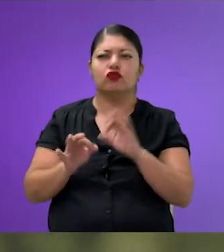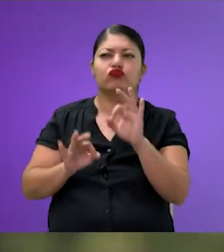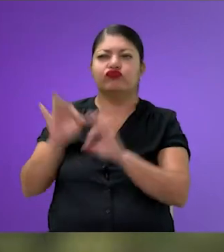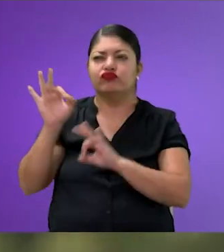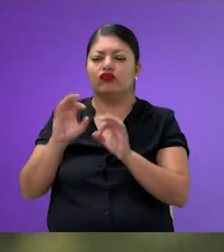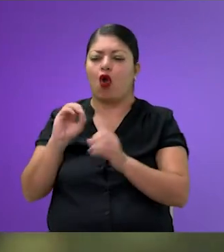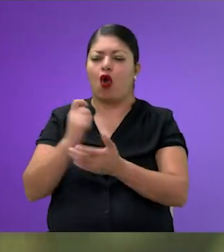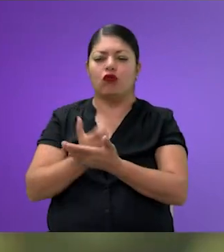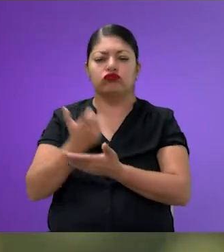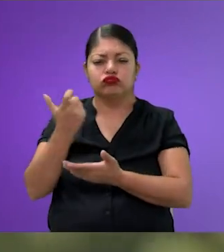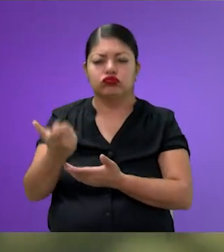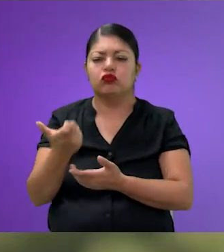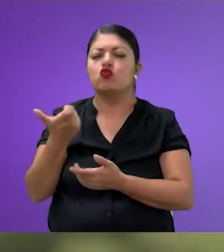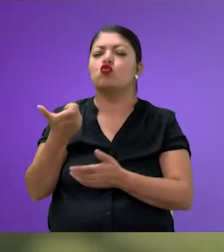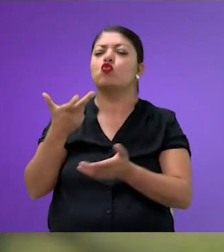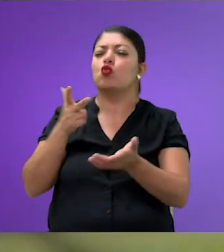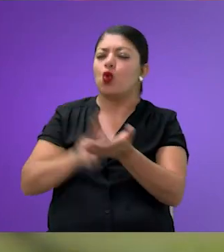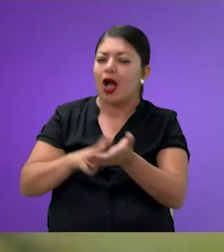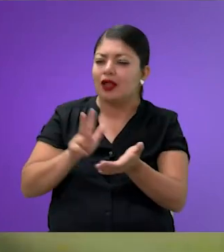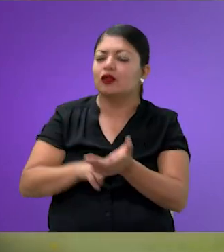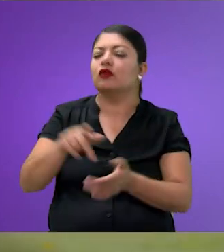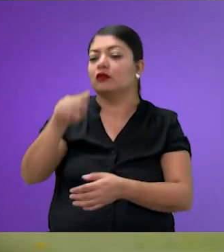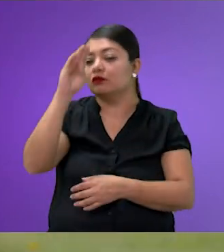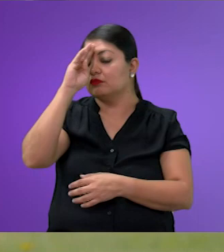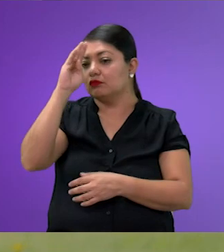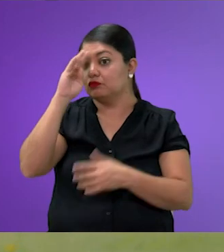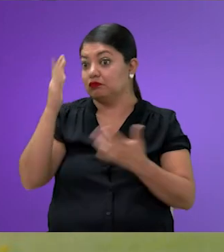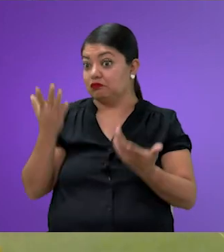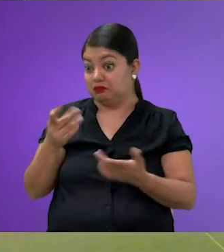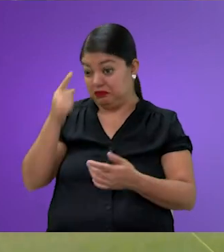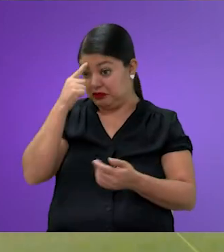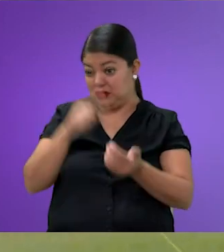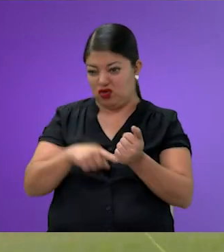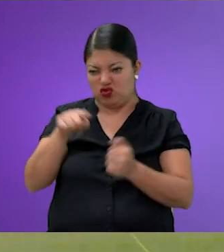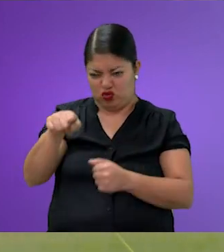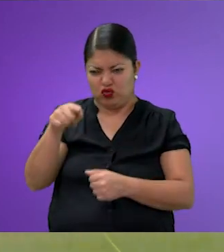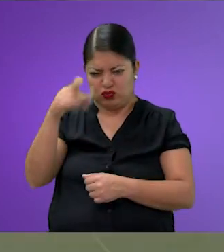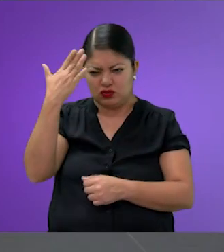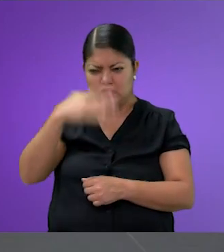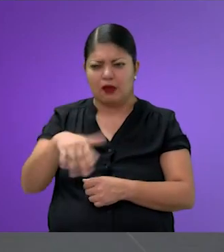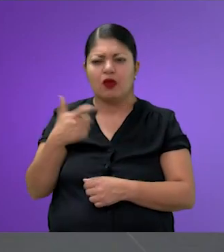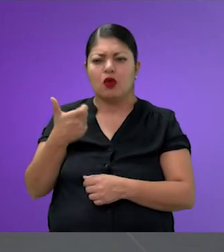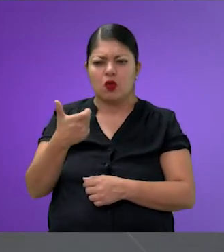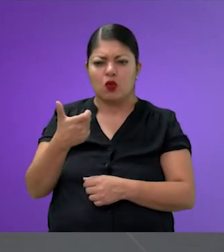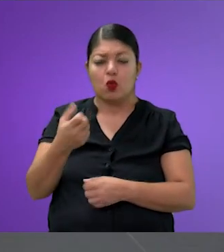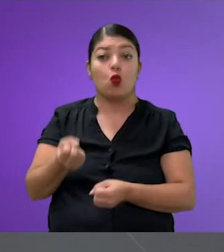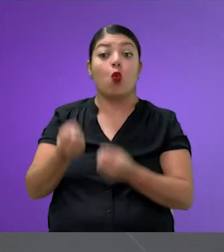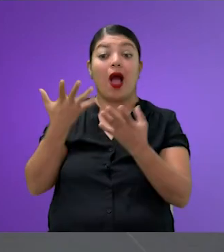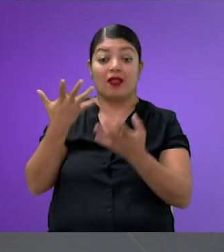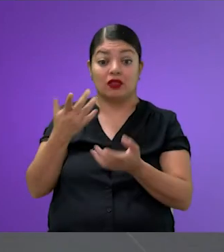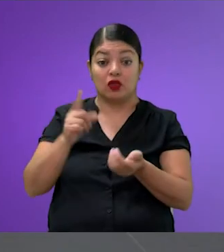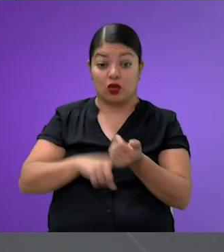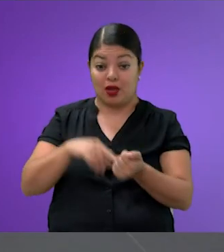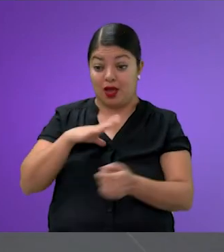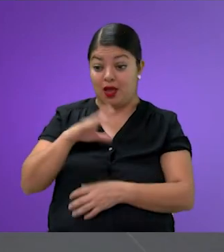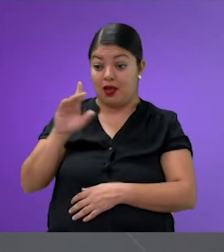económica, ¿a cuánto ascendería, no? Creo que tú por ahí tienes el dato de cuánto representan las mujeres en el PIB, ¿no?